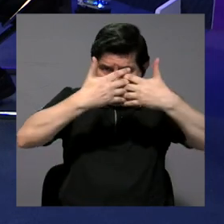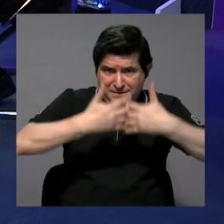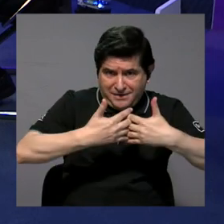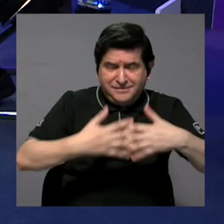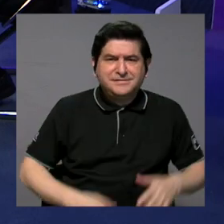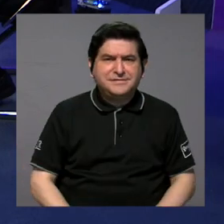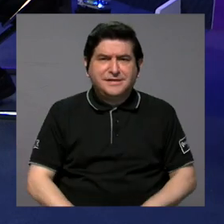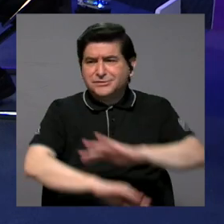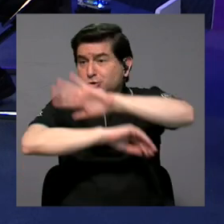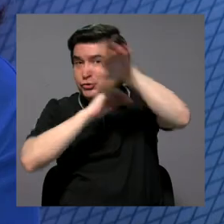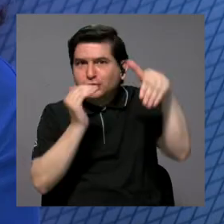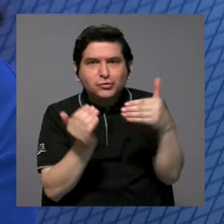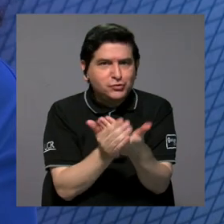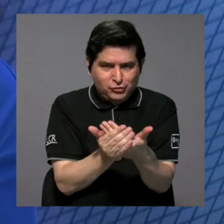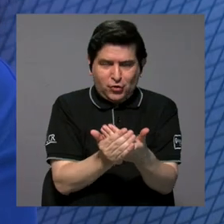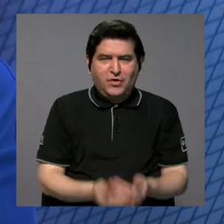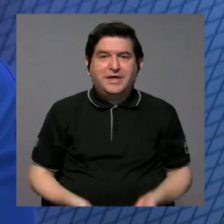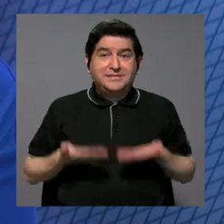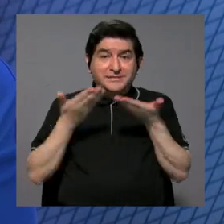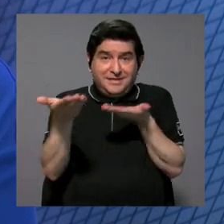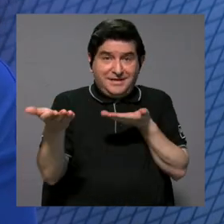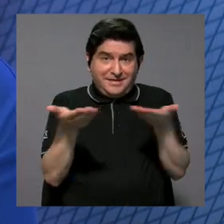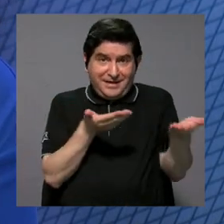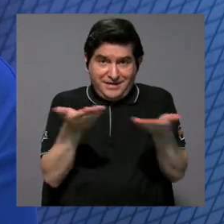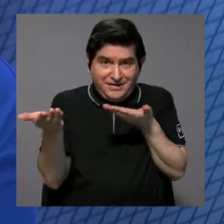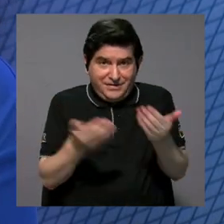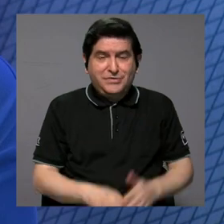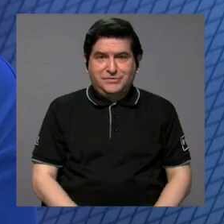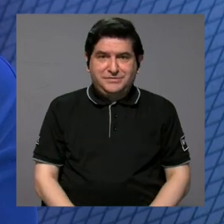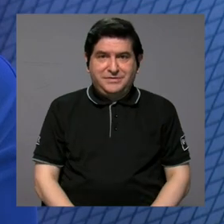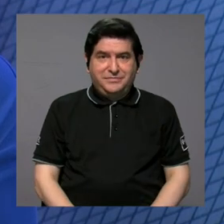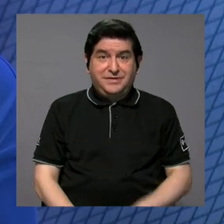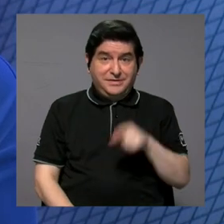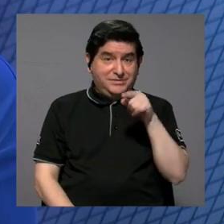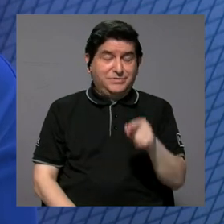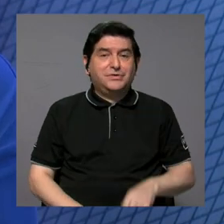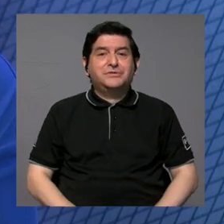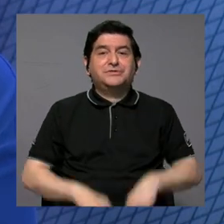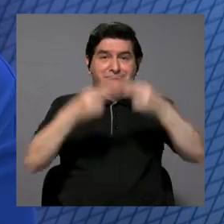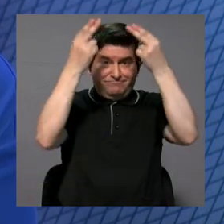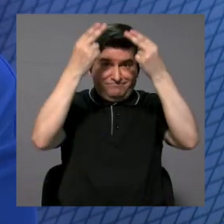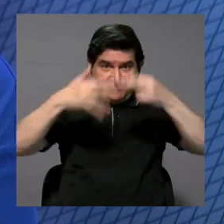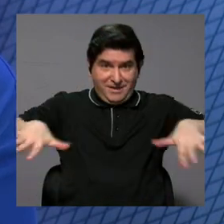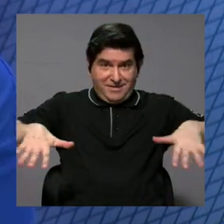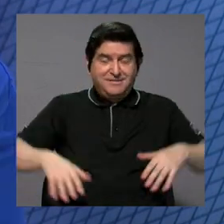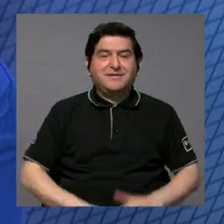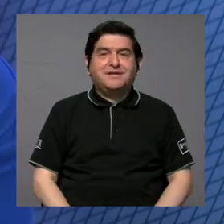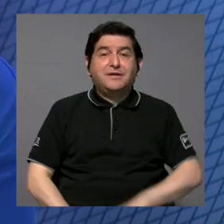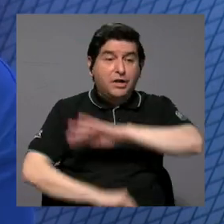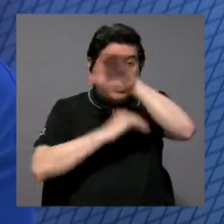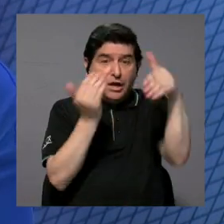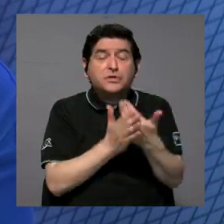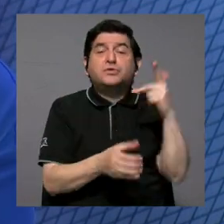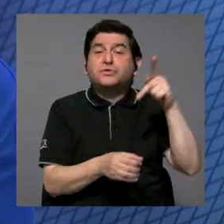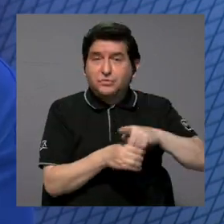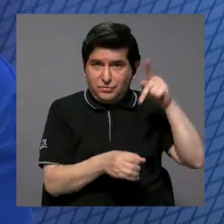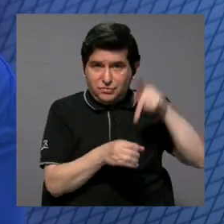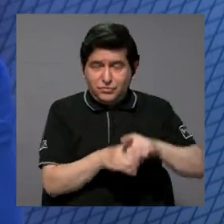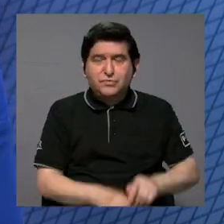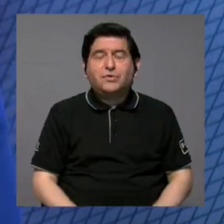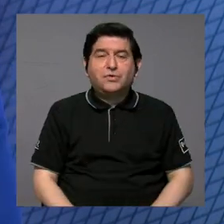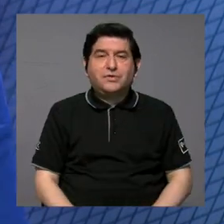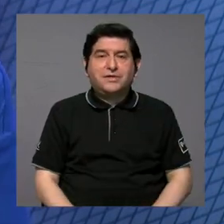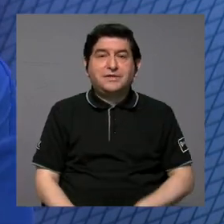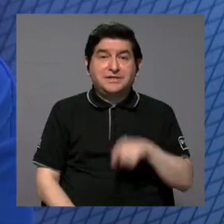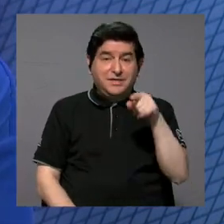Valeria, todas las empresas proveedoras de internet, ¿verdad?, de servicios, todos son parte de un